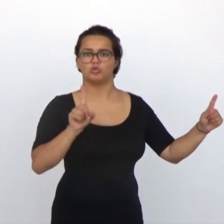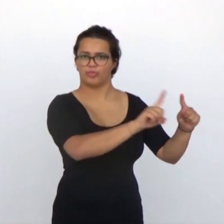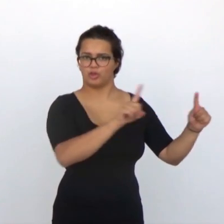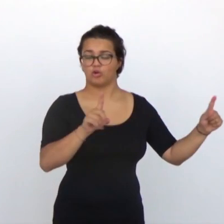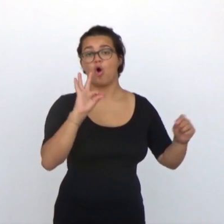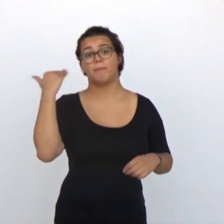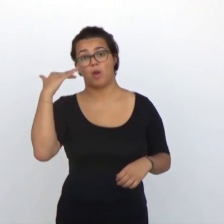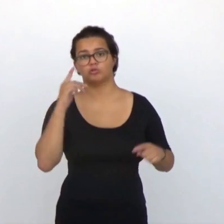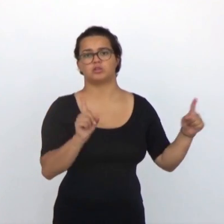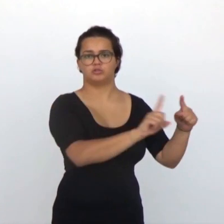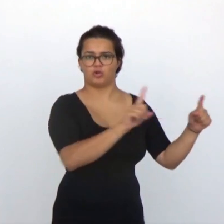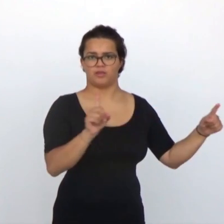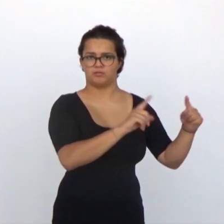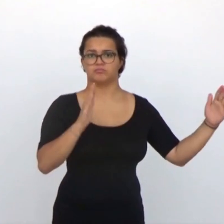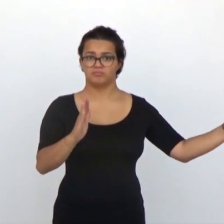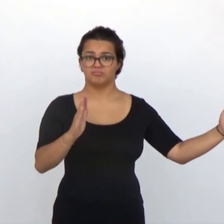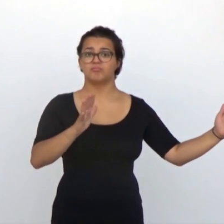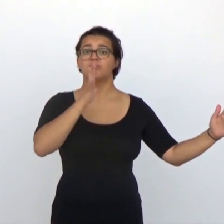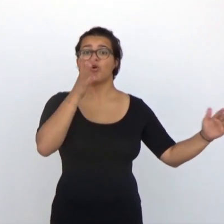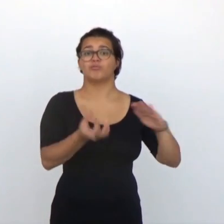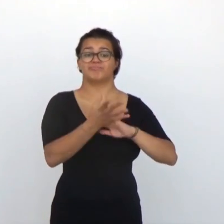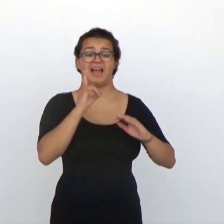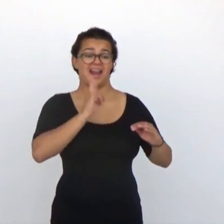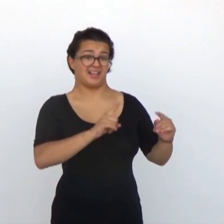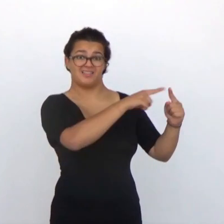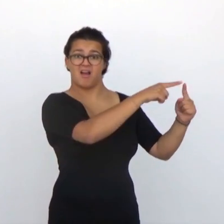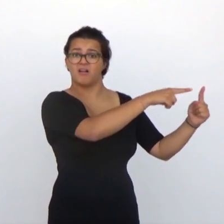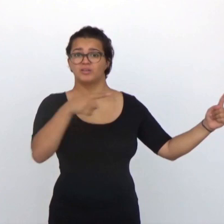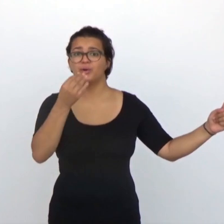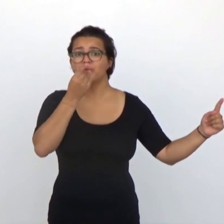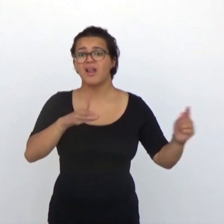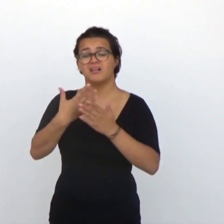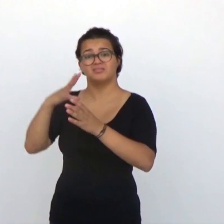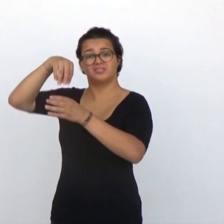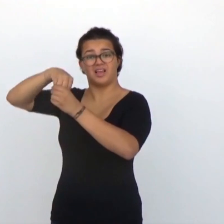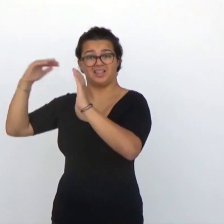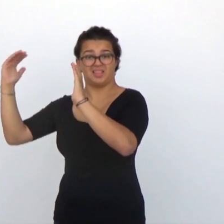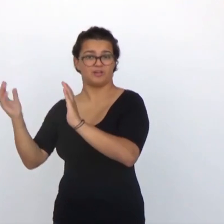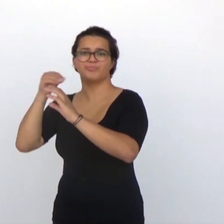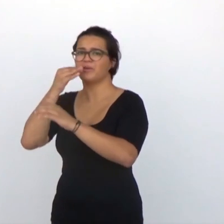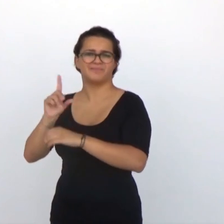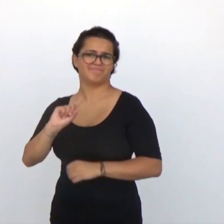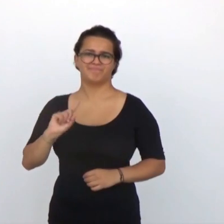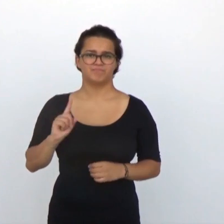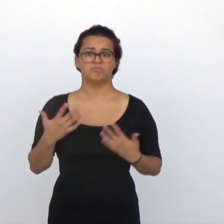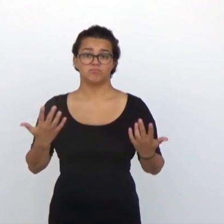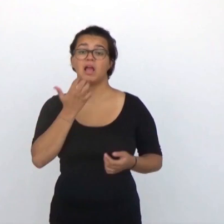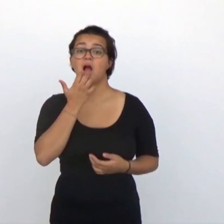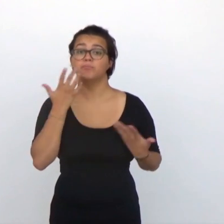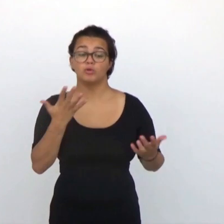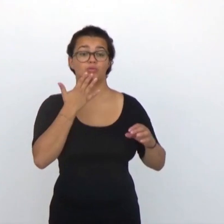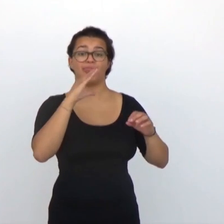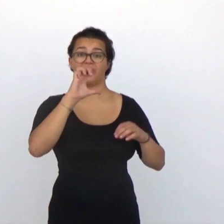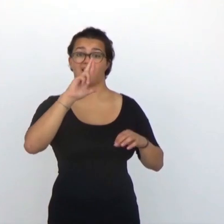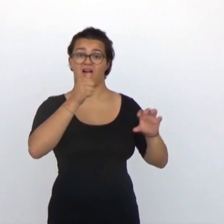hipoacusias de conducción y de sorderas de conducción, llamadas así porque la energía sonora no llega adecuadamente al oído interno, esto es lo que